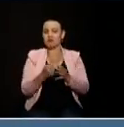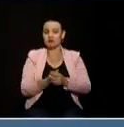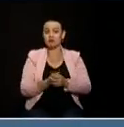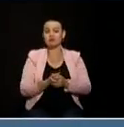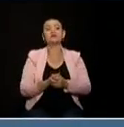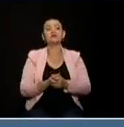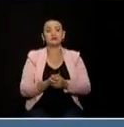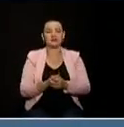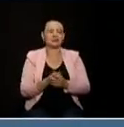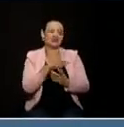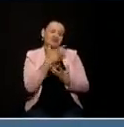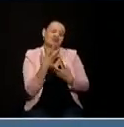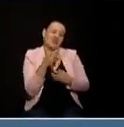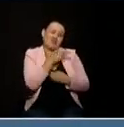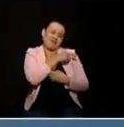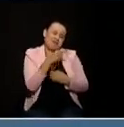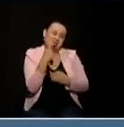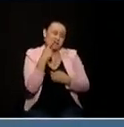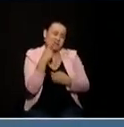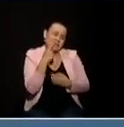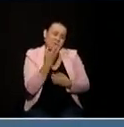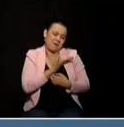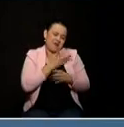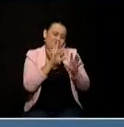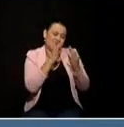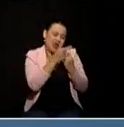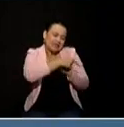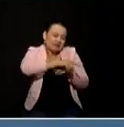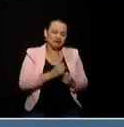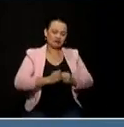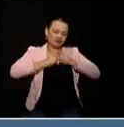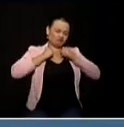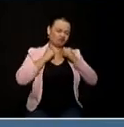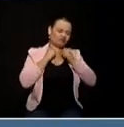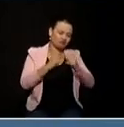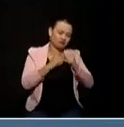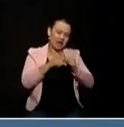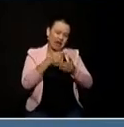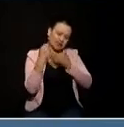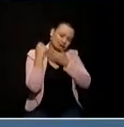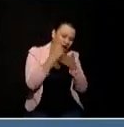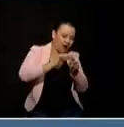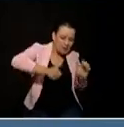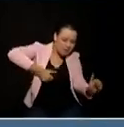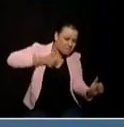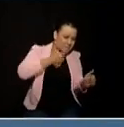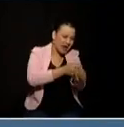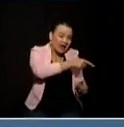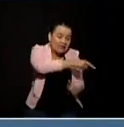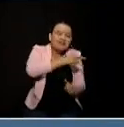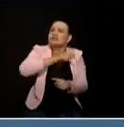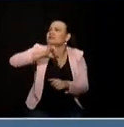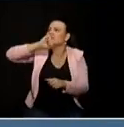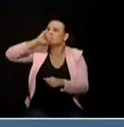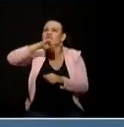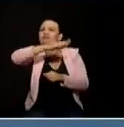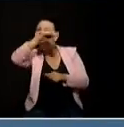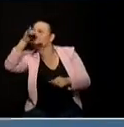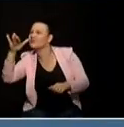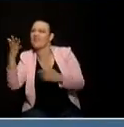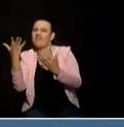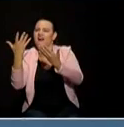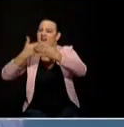que podamos tener familias sólidas fuertes disciplinadas orientadas amantes de lo público amantes de este territorio